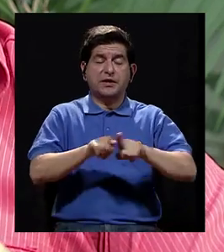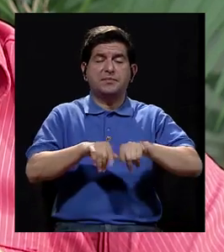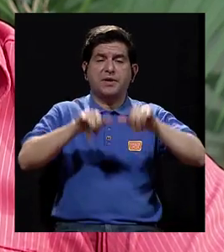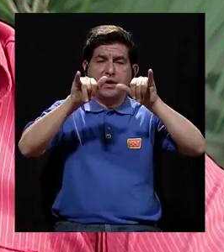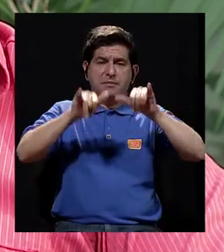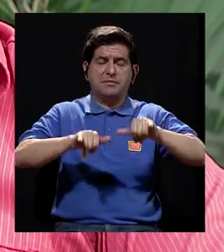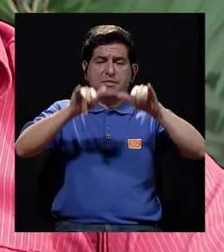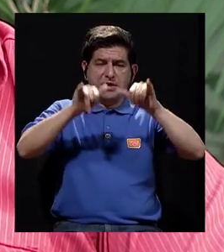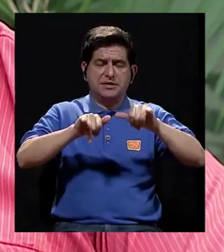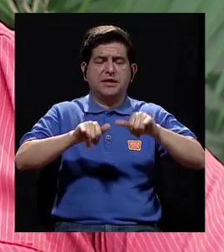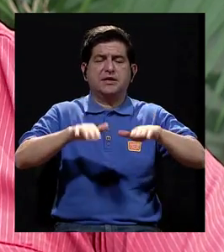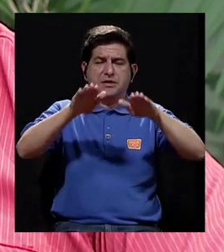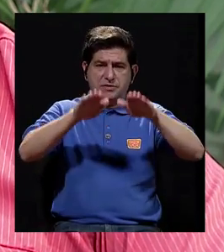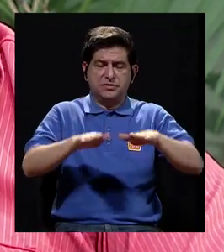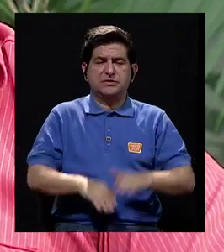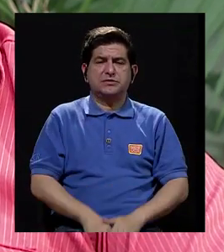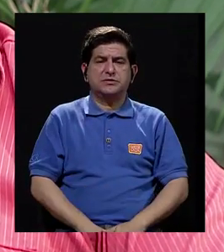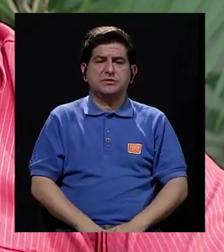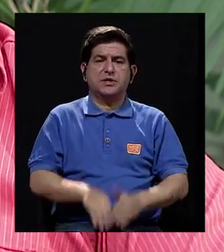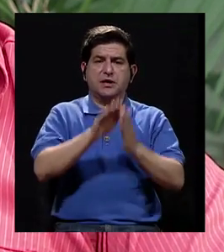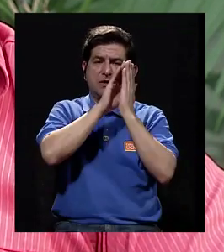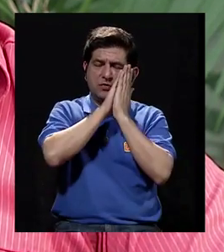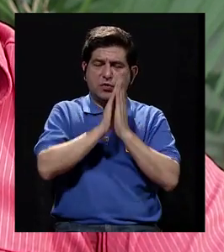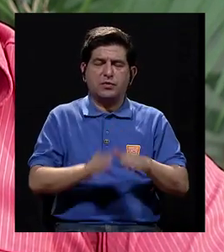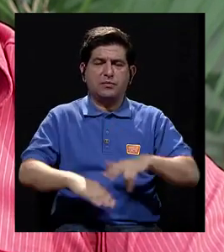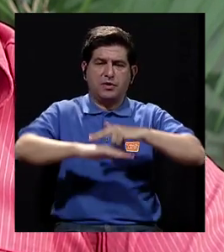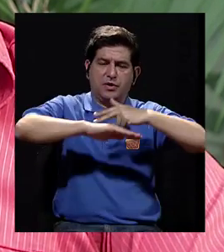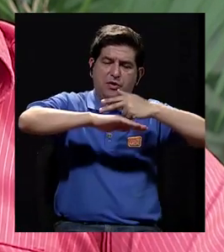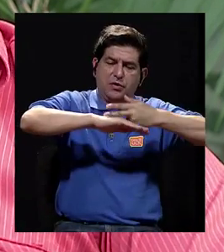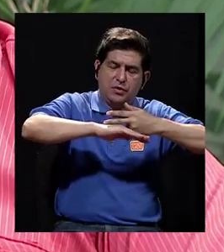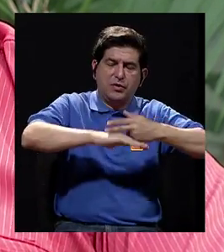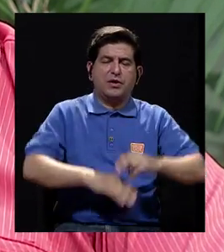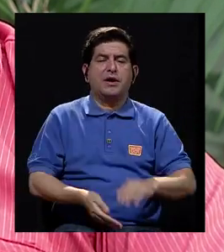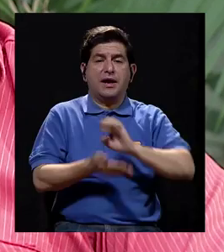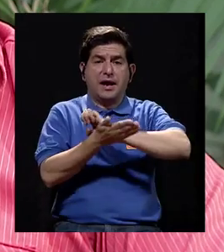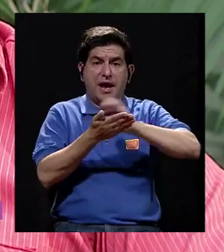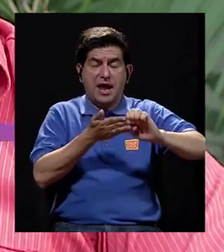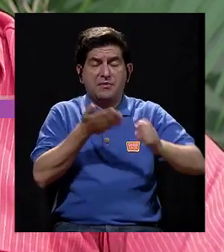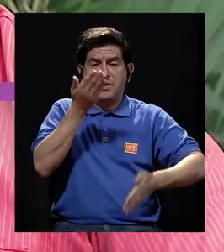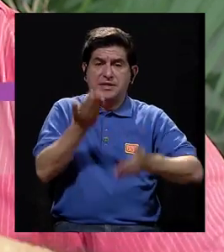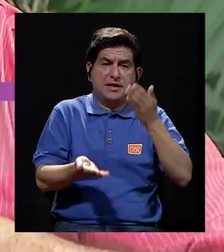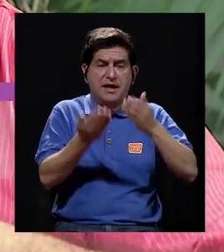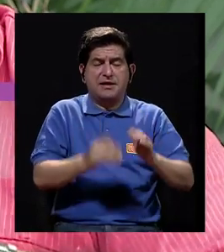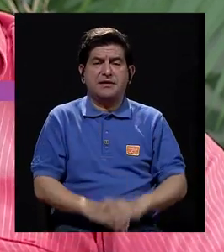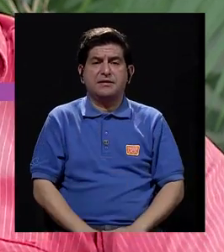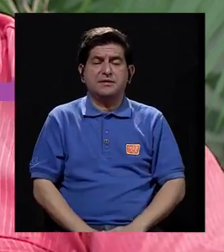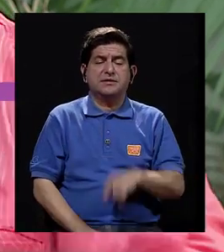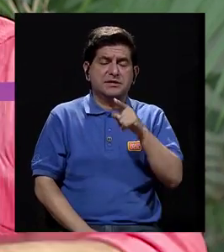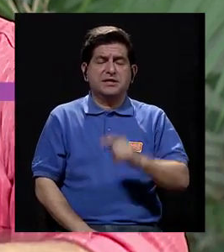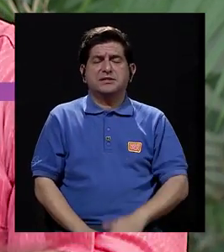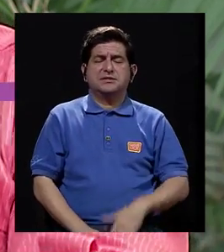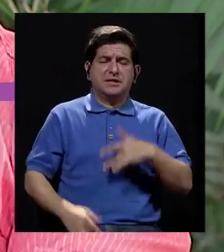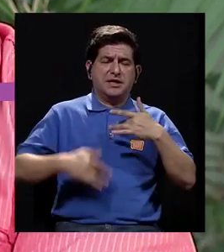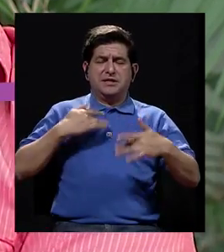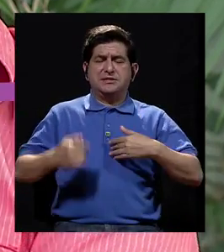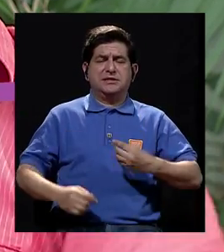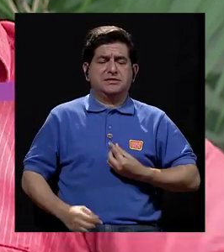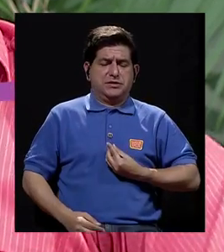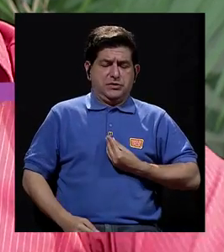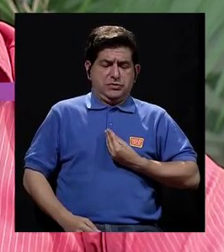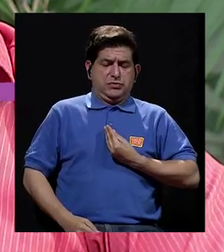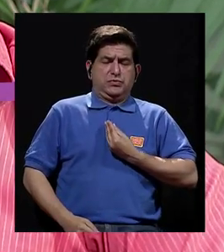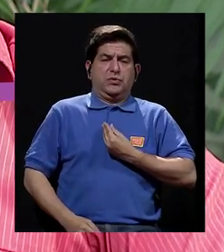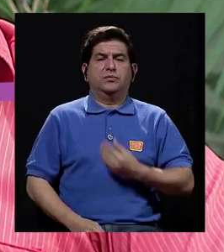El reposo, ¿verdad? Dormir de lado también ayuda un poco por el reflujo, que muchas veces sienten que ahí viene algo, ¿verdad? Dormir de lado o